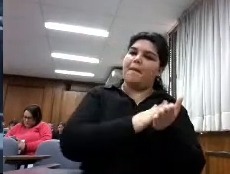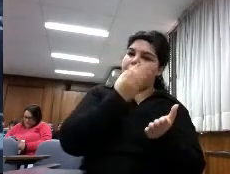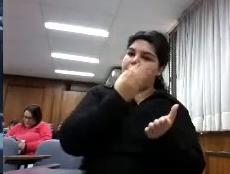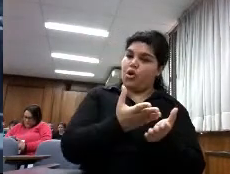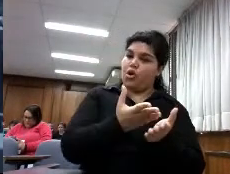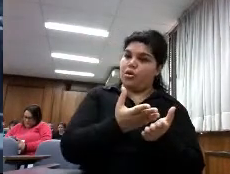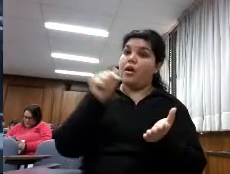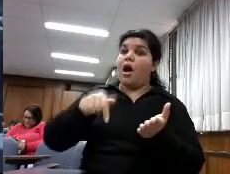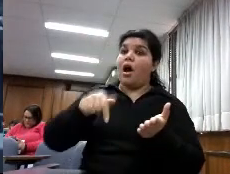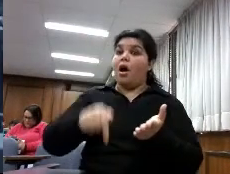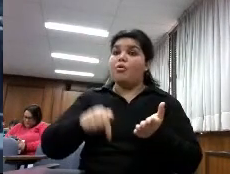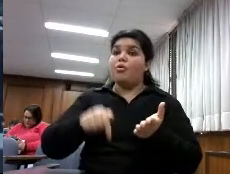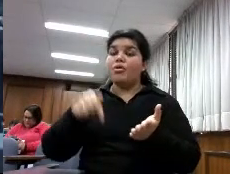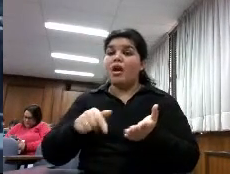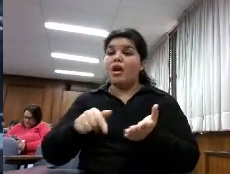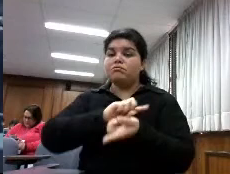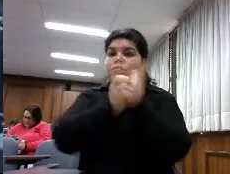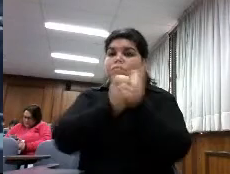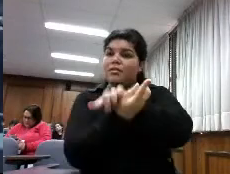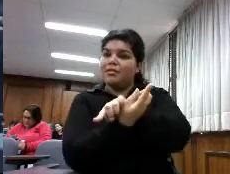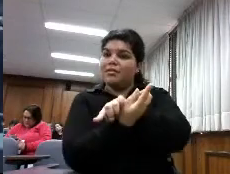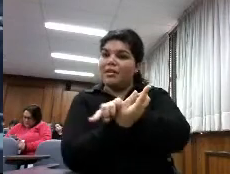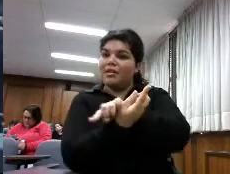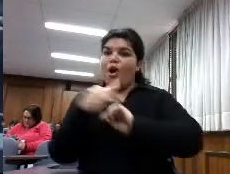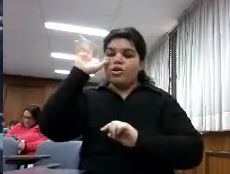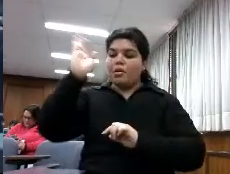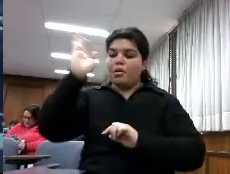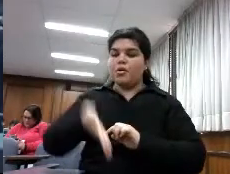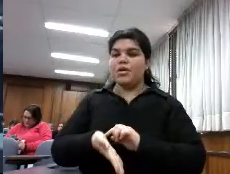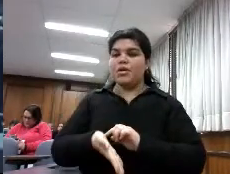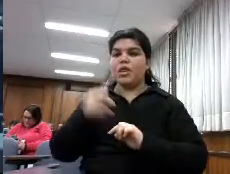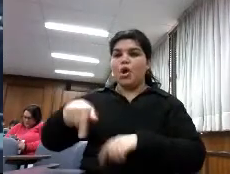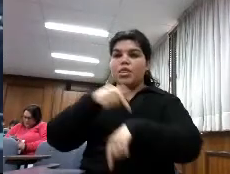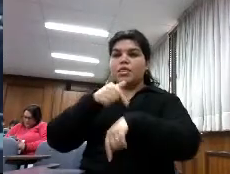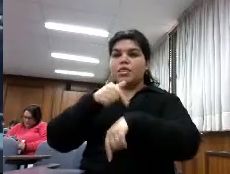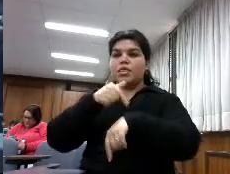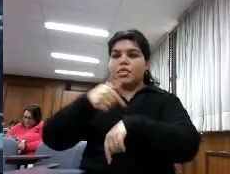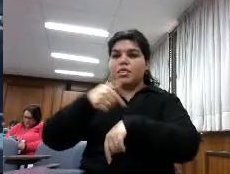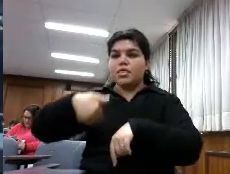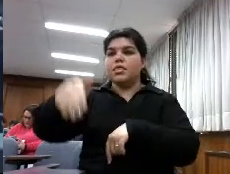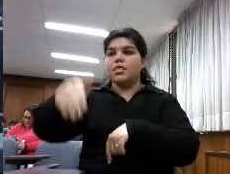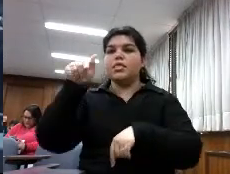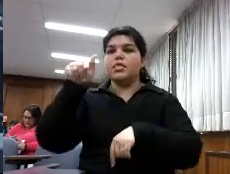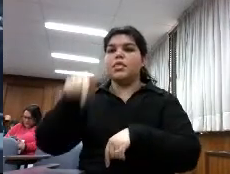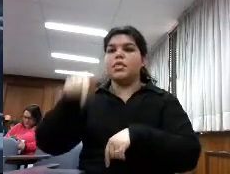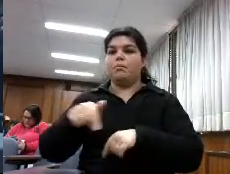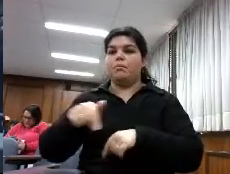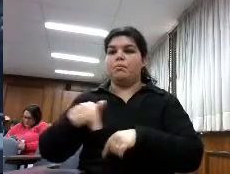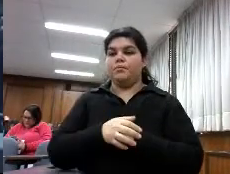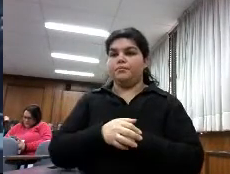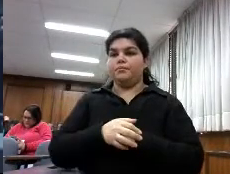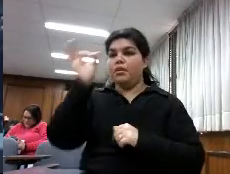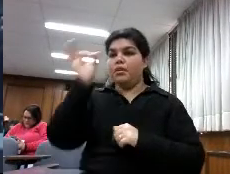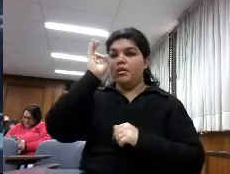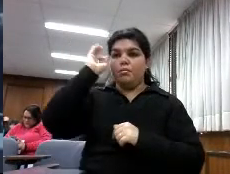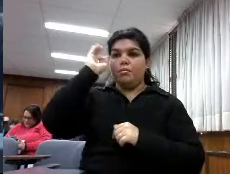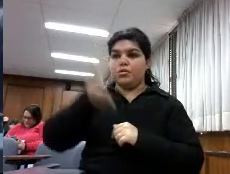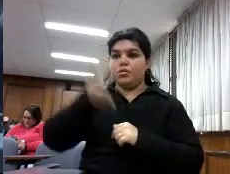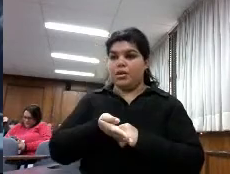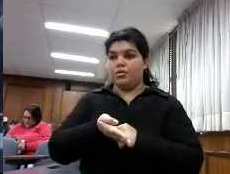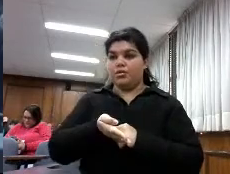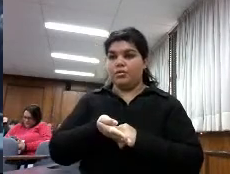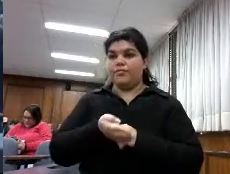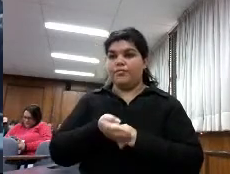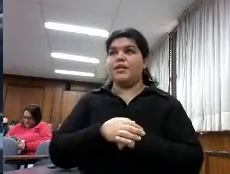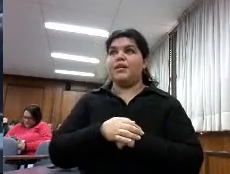lectores un 80% de ese tiempo leemos delante de pantalla y un 20% de ese tiempo y